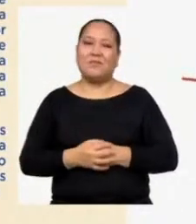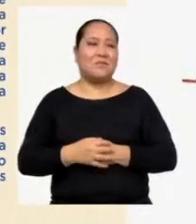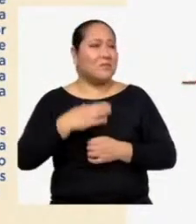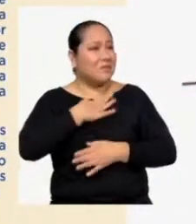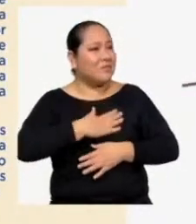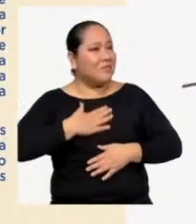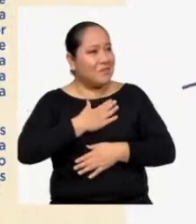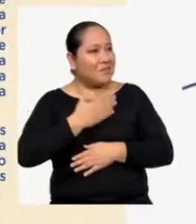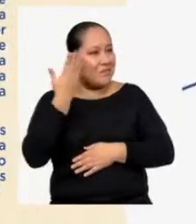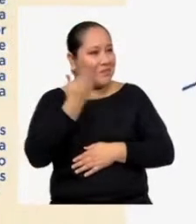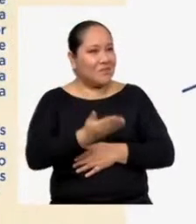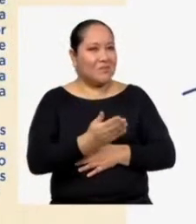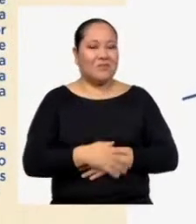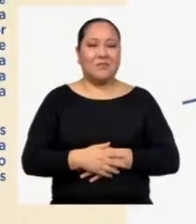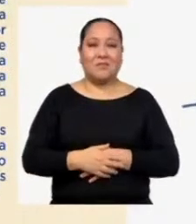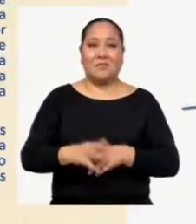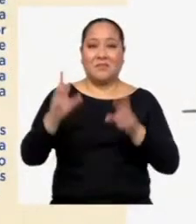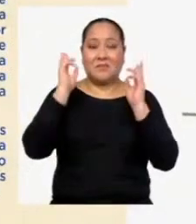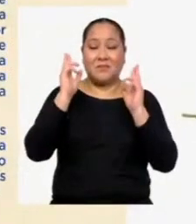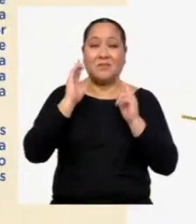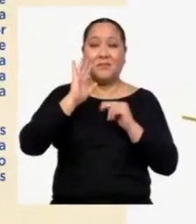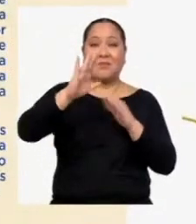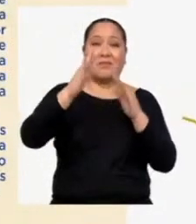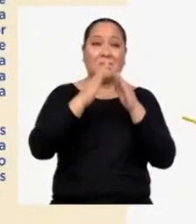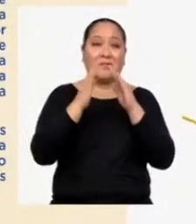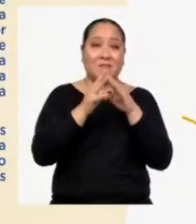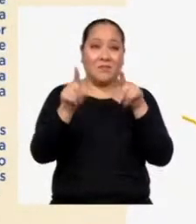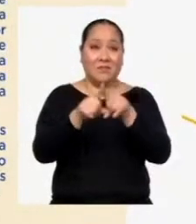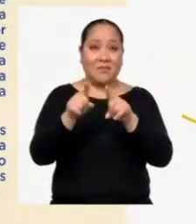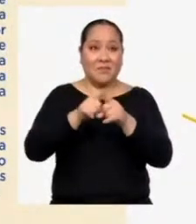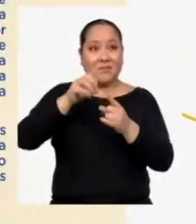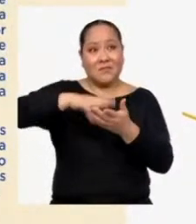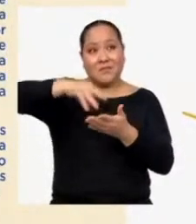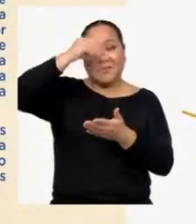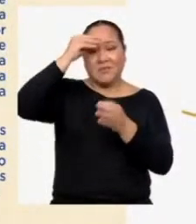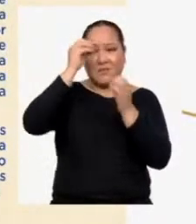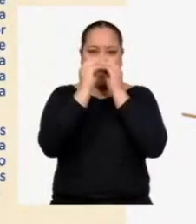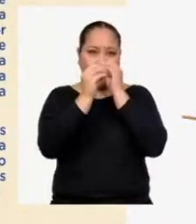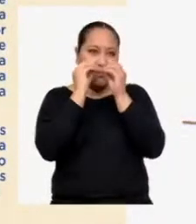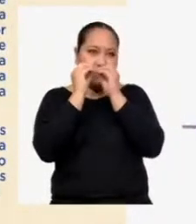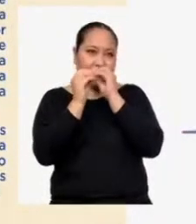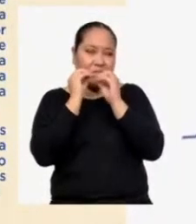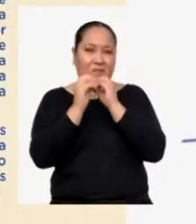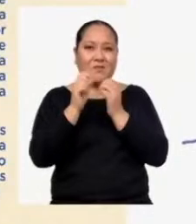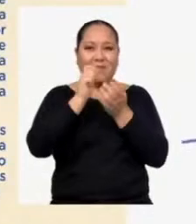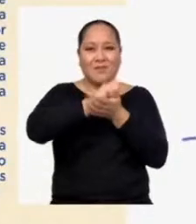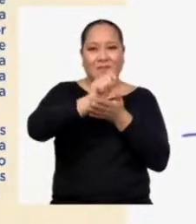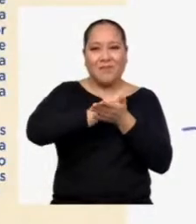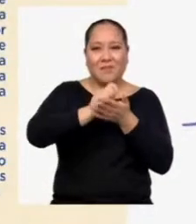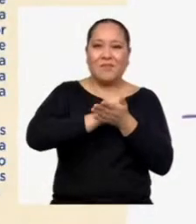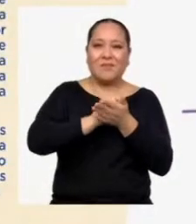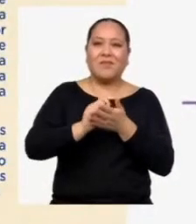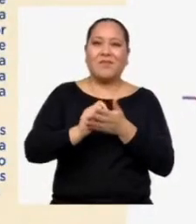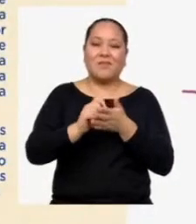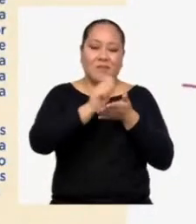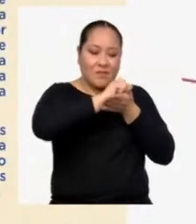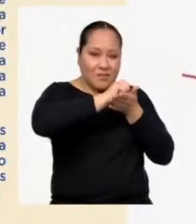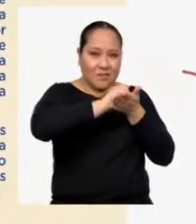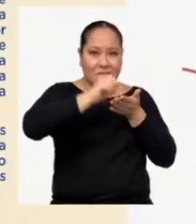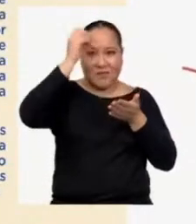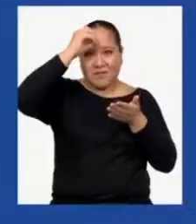alegro mucho por ti Espero que en casa también hayan aprendido a corregir y a escribir el artículo de opinión